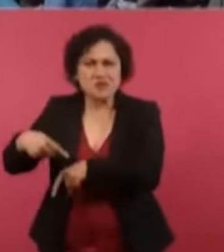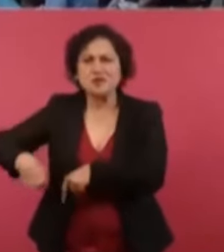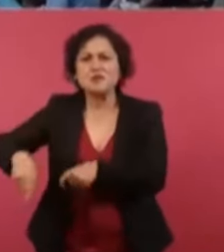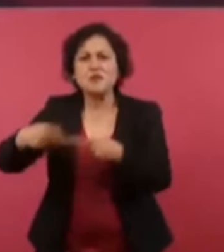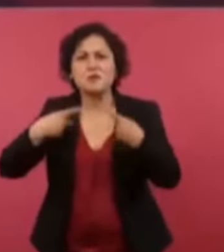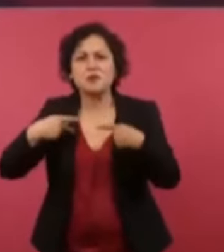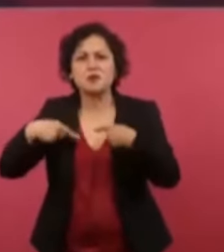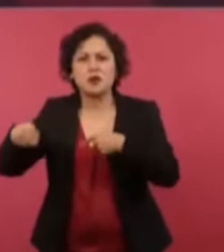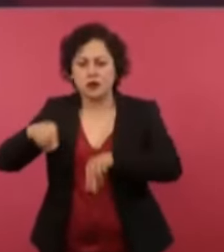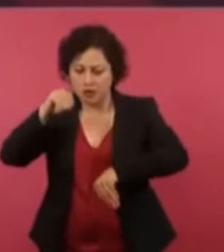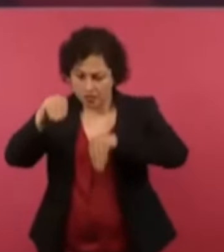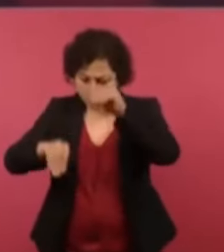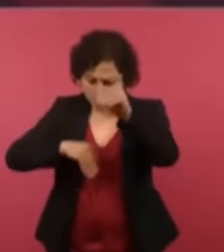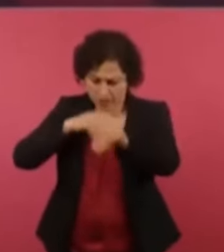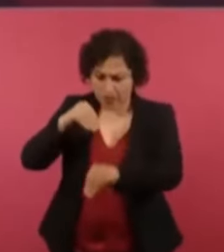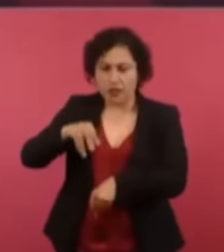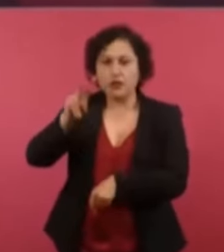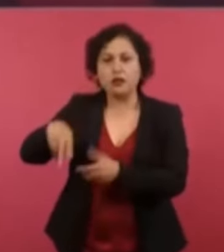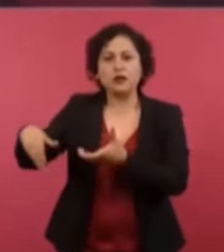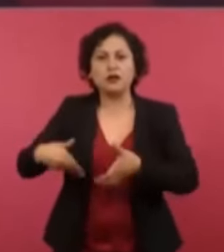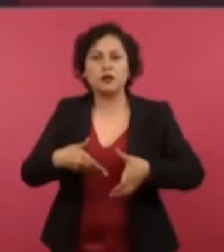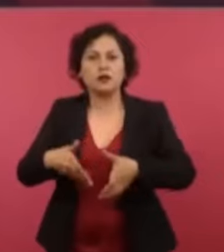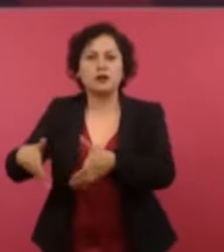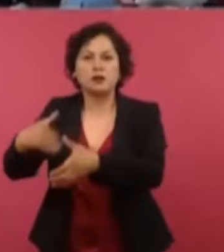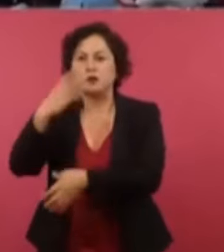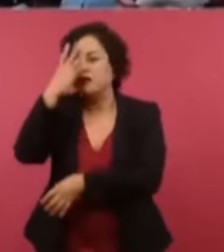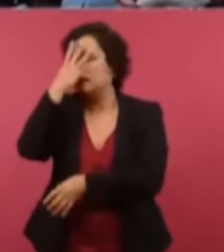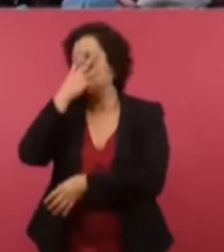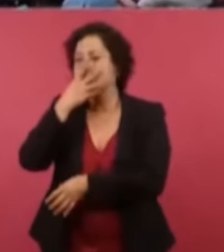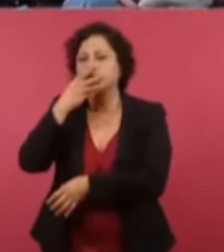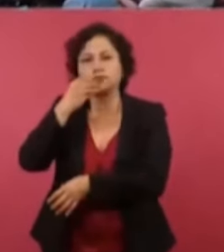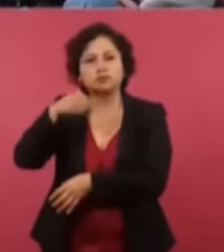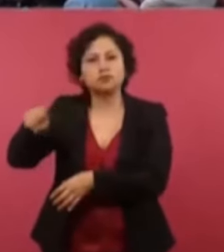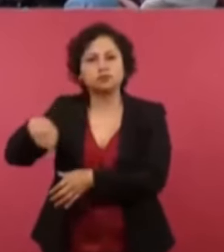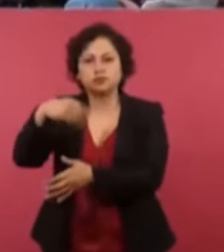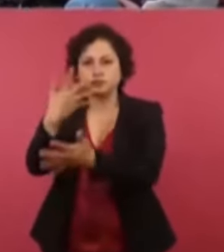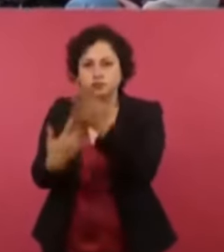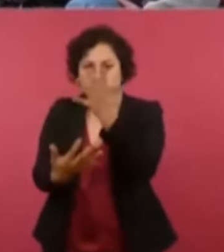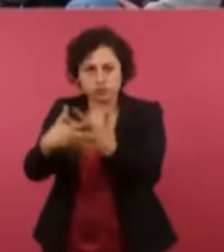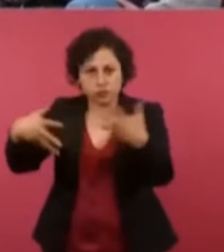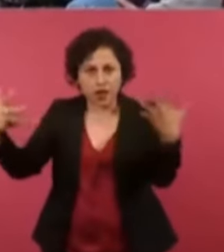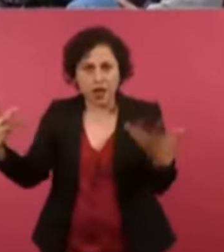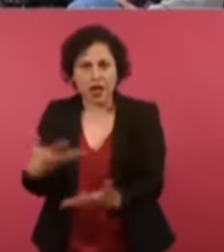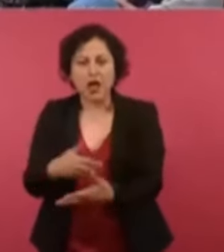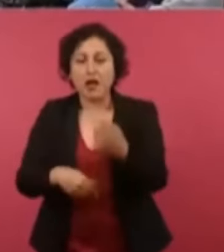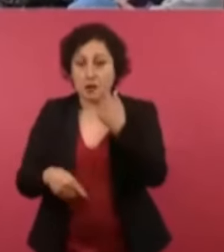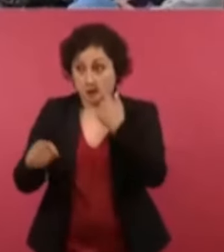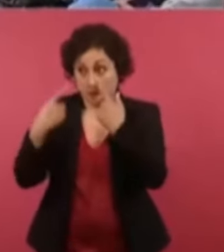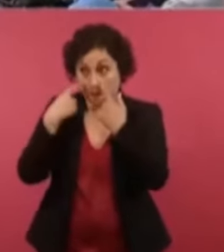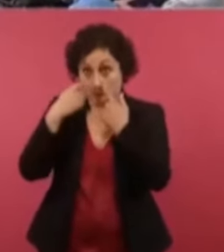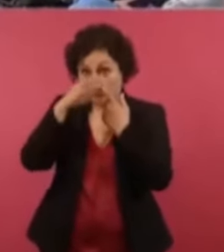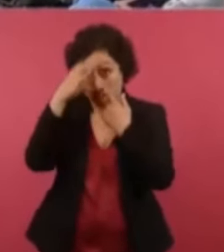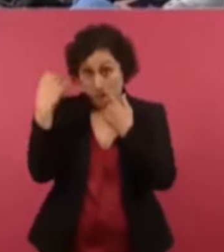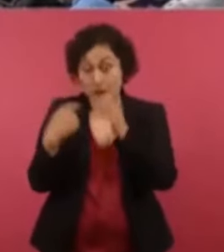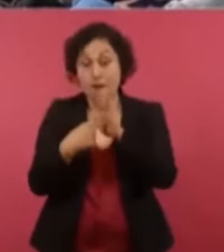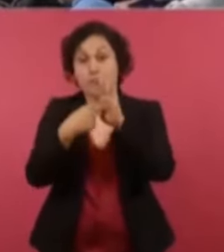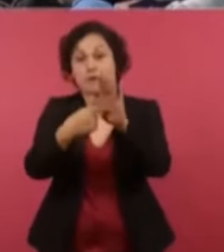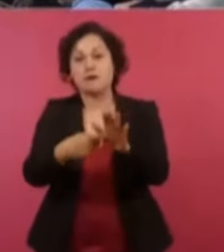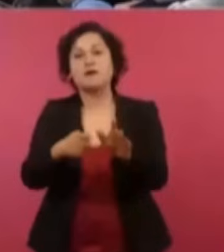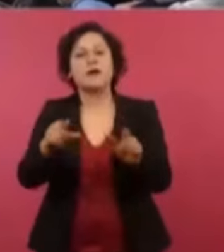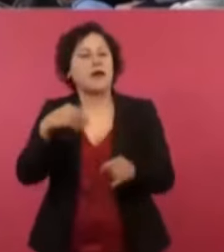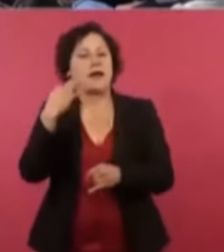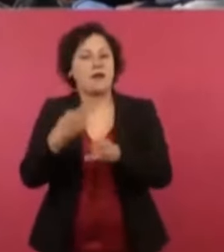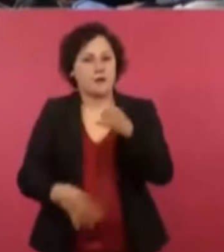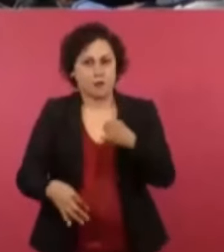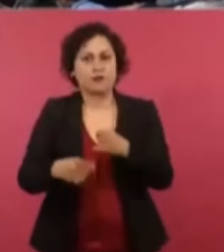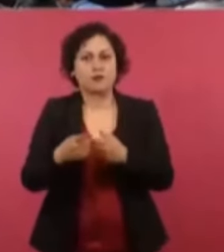artesanales, tienes uno por ahí, ya para cerrar, para que vean, ¿saben cuántos caminos de estos?